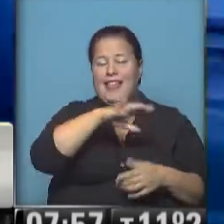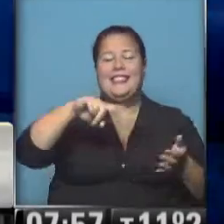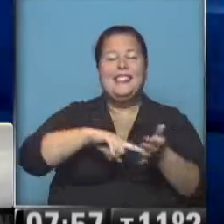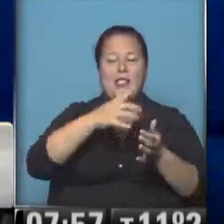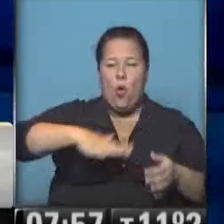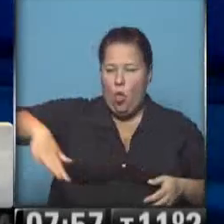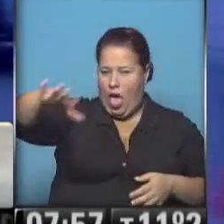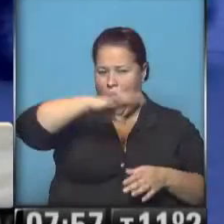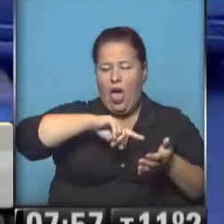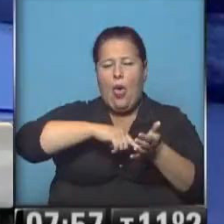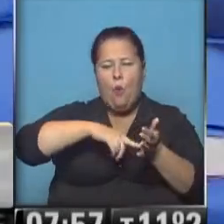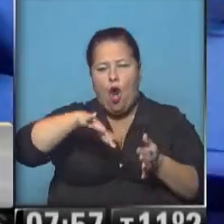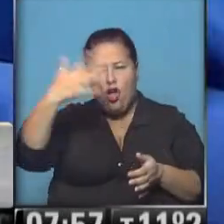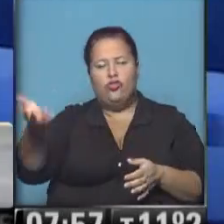ciudad, de Buenos Aires.